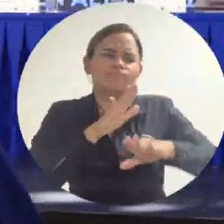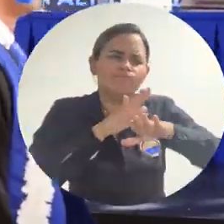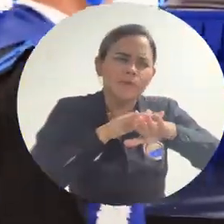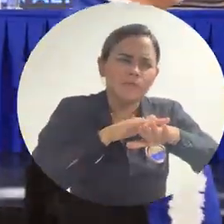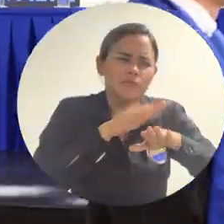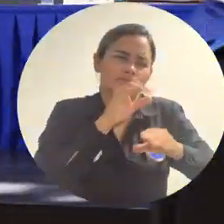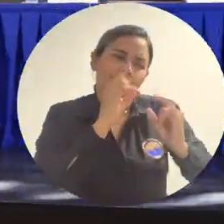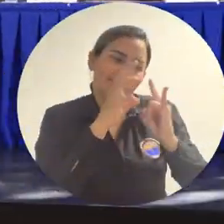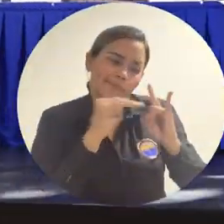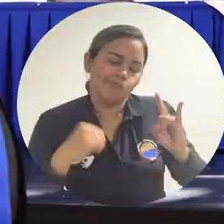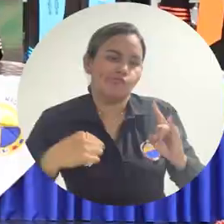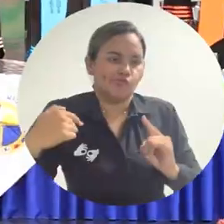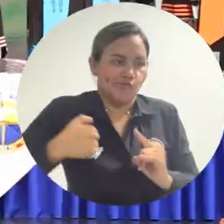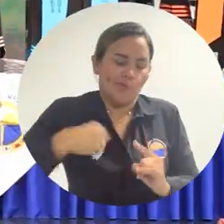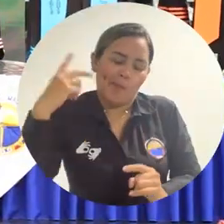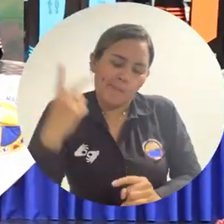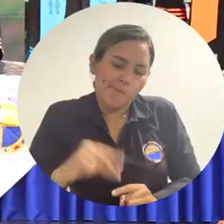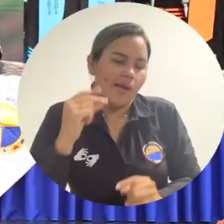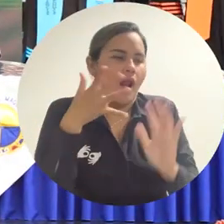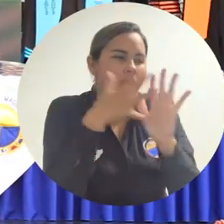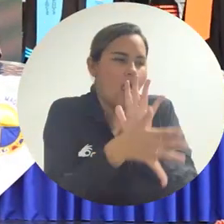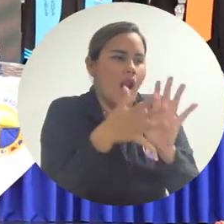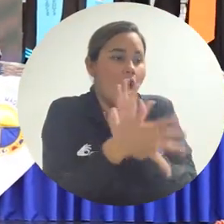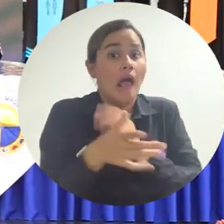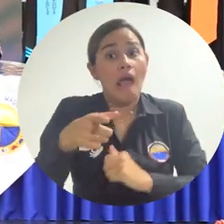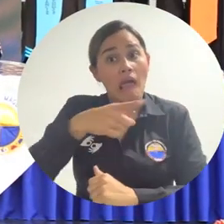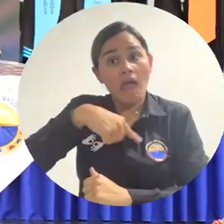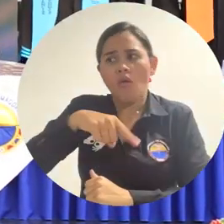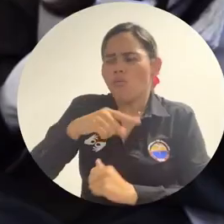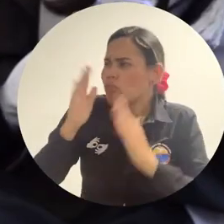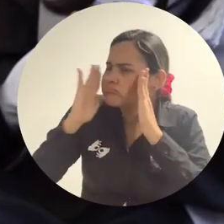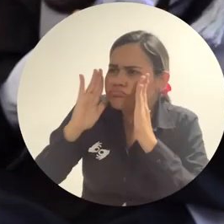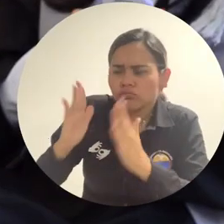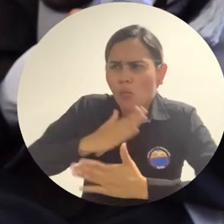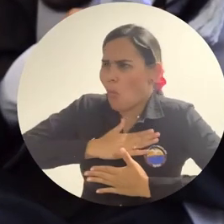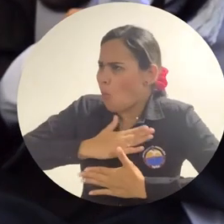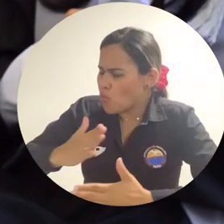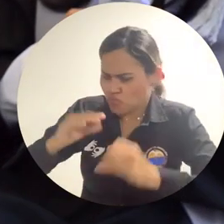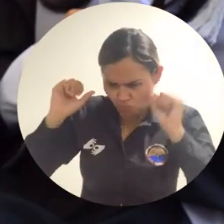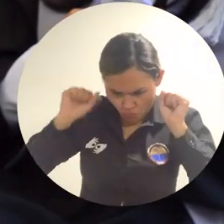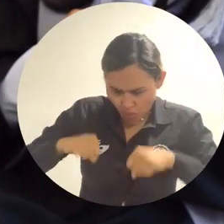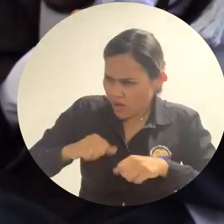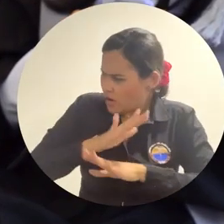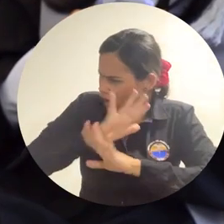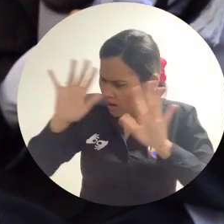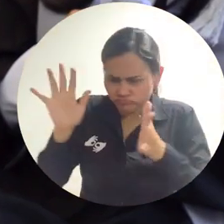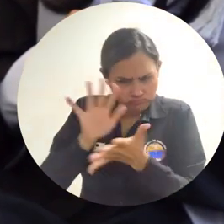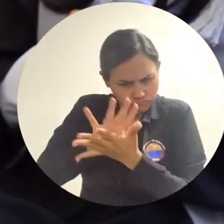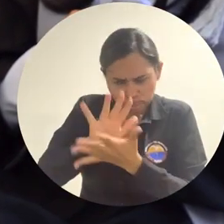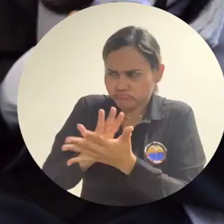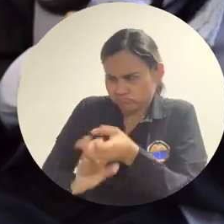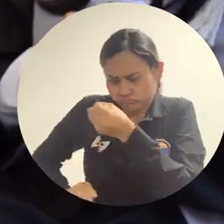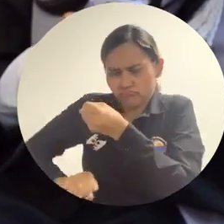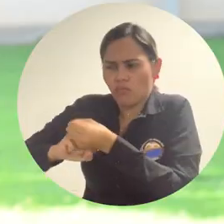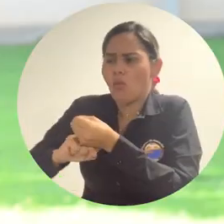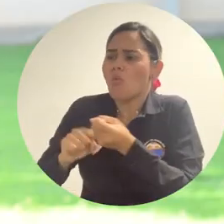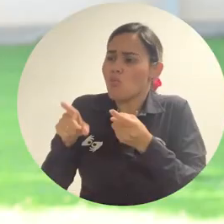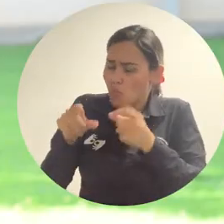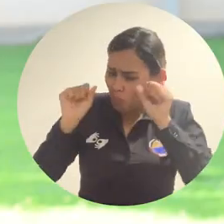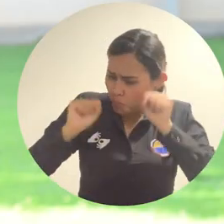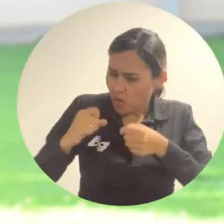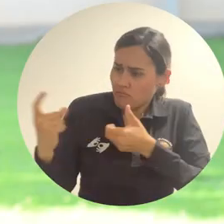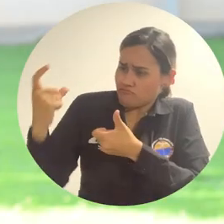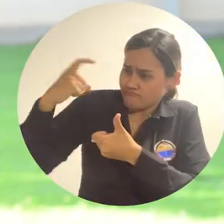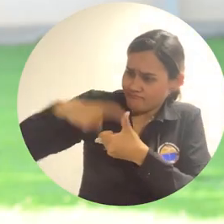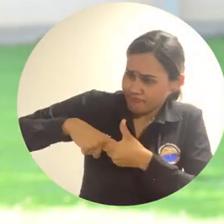universidad mi situación, ellos tuvieron total comprensión con mi caso, me abrieron las puertas, me